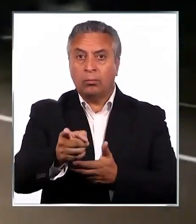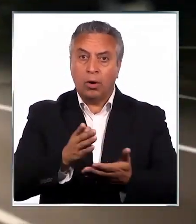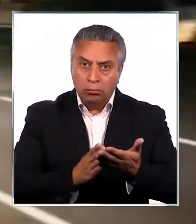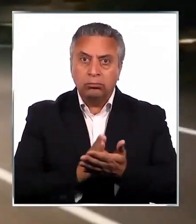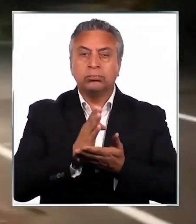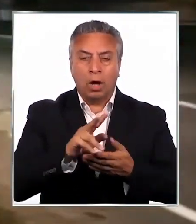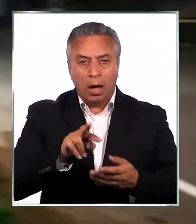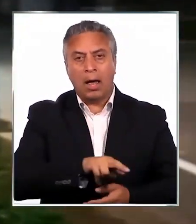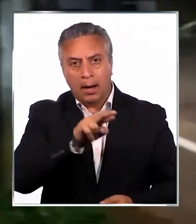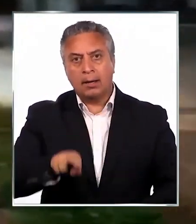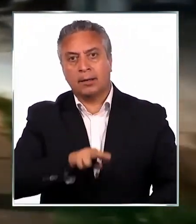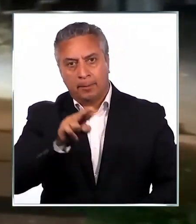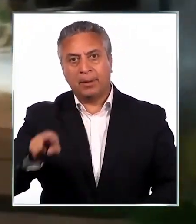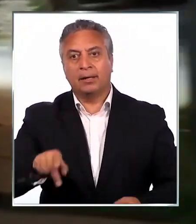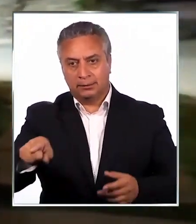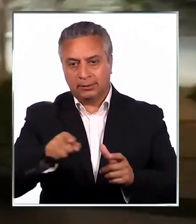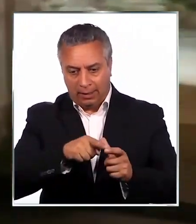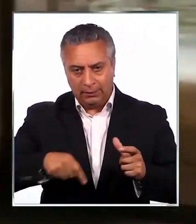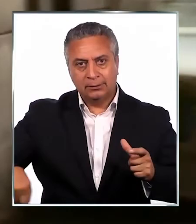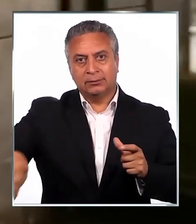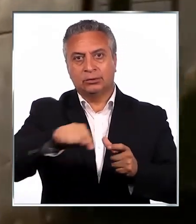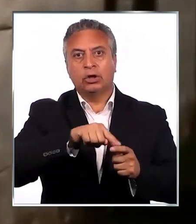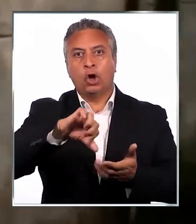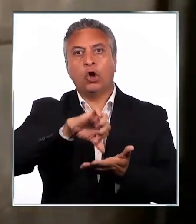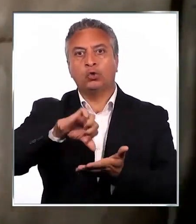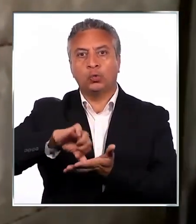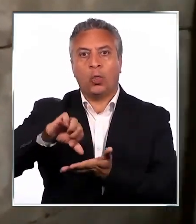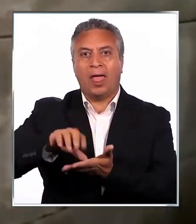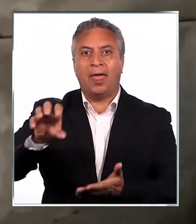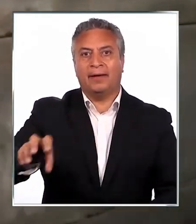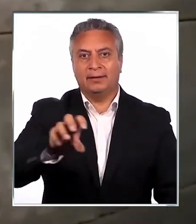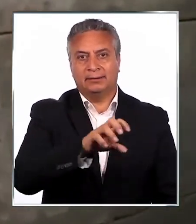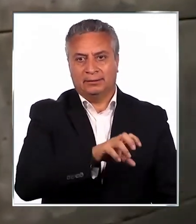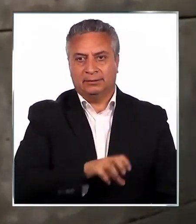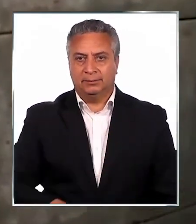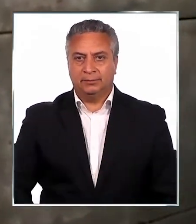comenzando a repetirse en el radio urbano de las ciudades.